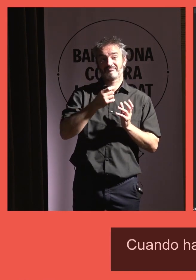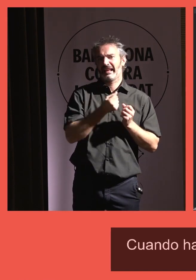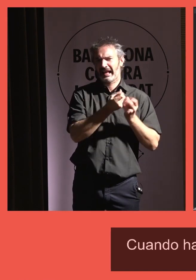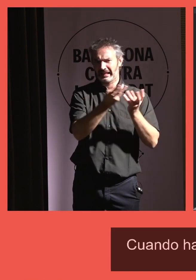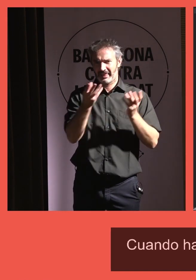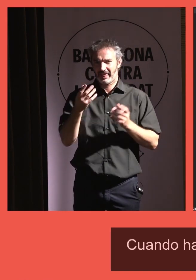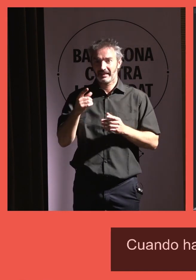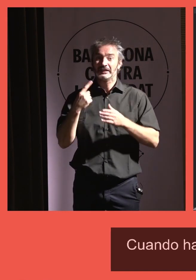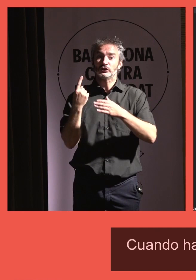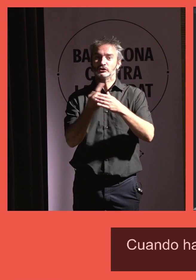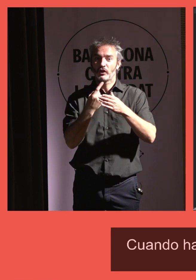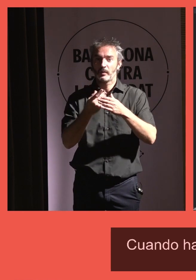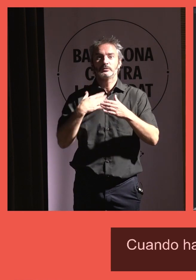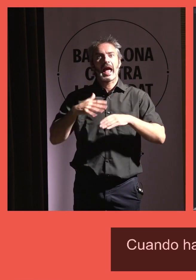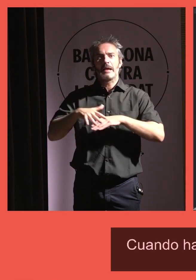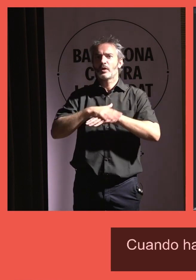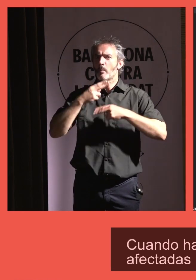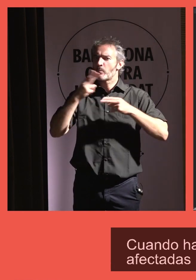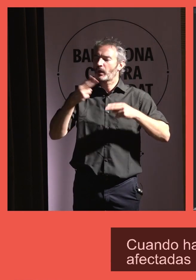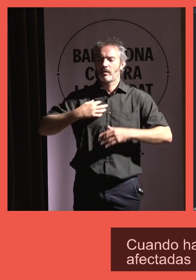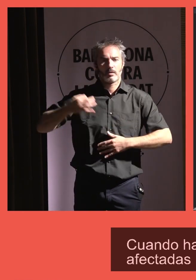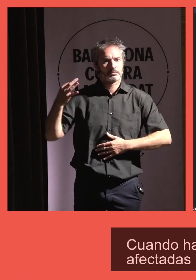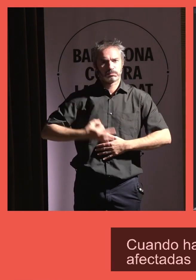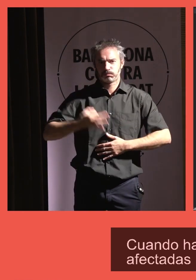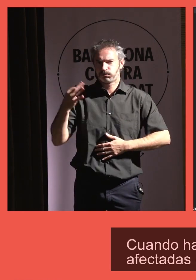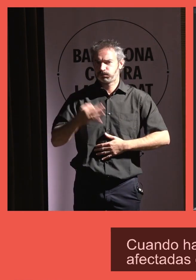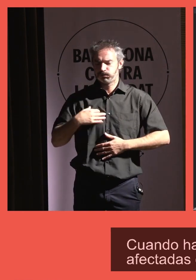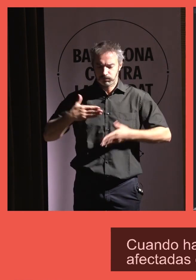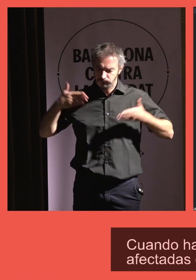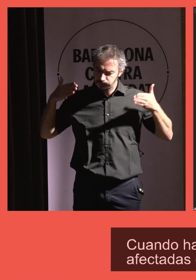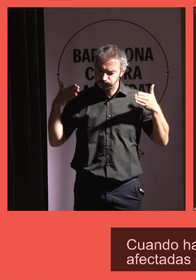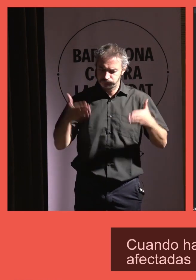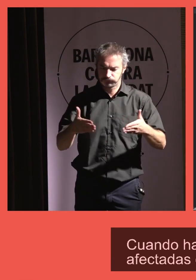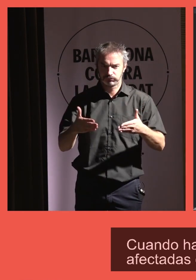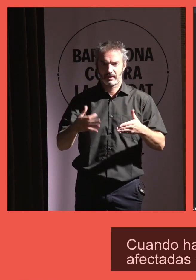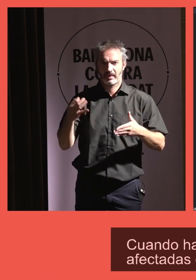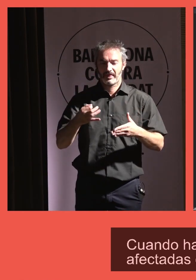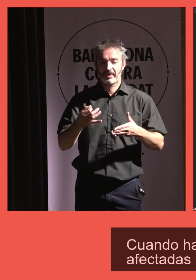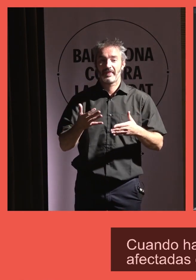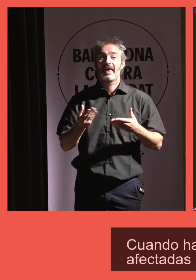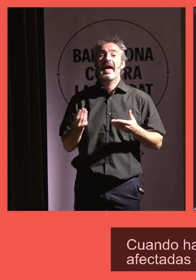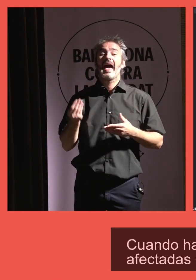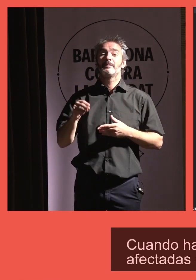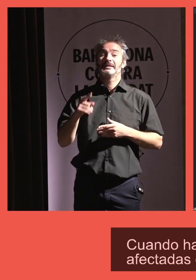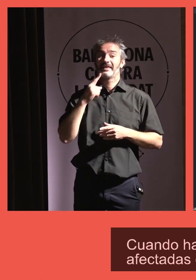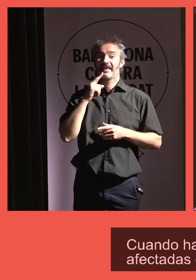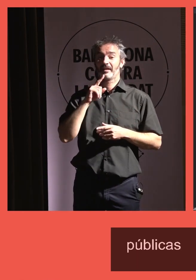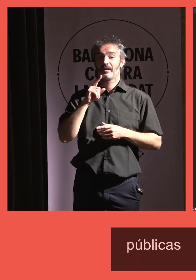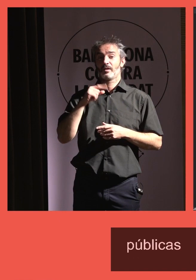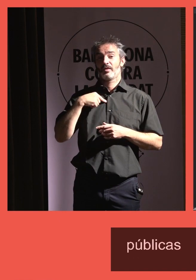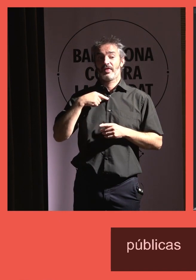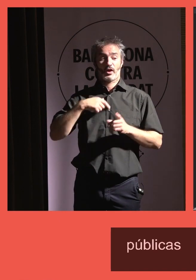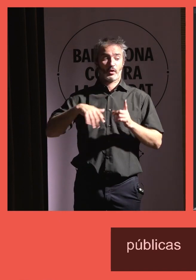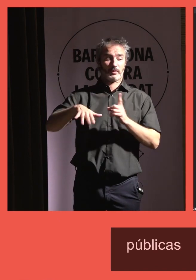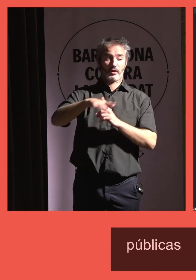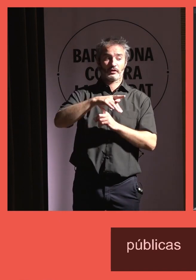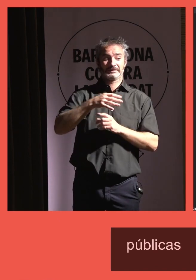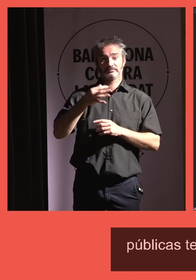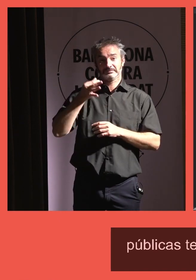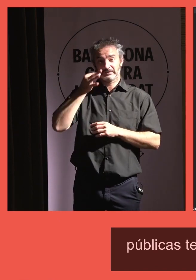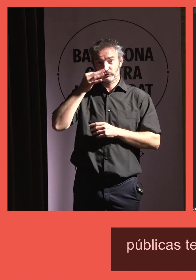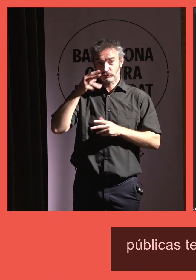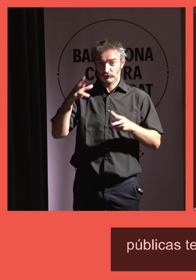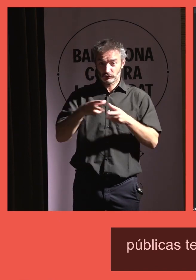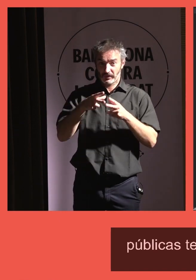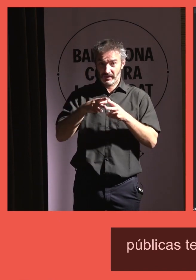soledad, desde las administraciones públicas tenemos que actuar. Y además es que la conceptualización del ser humano como ser social